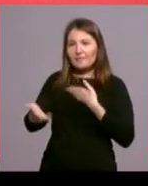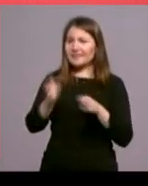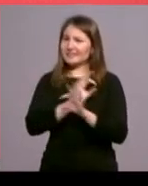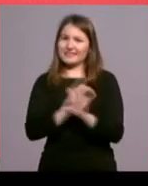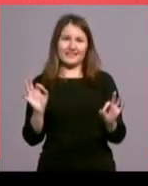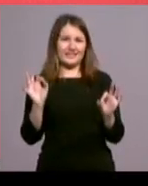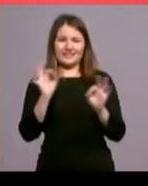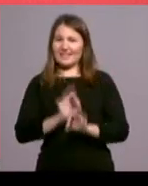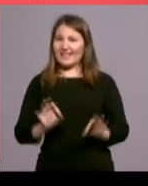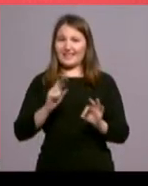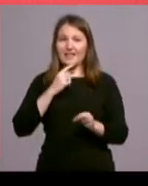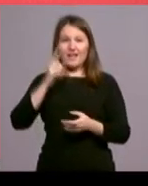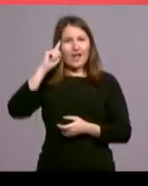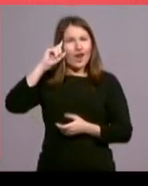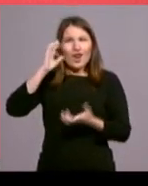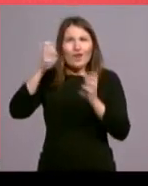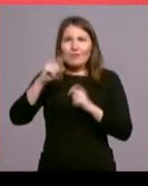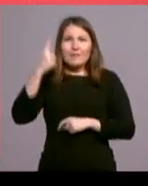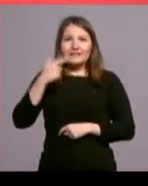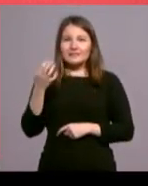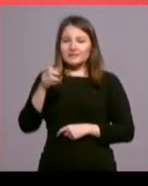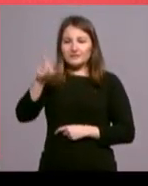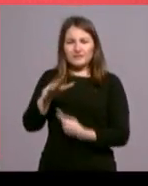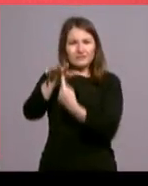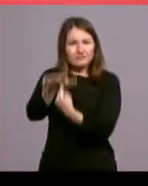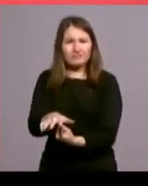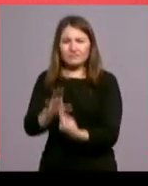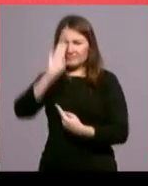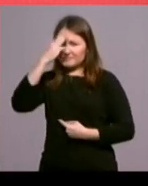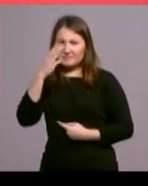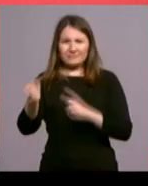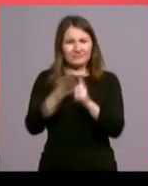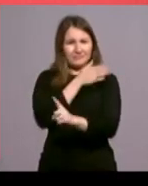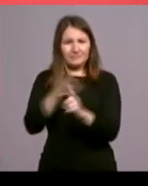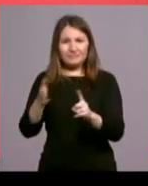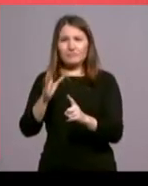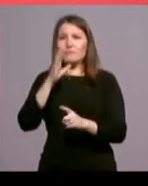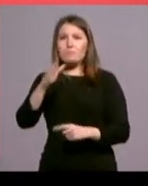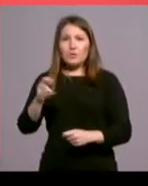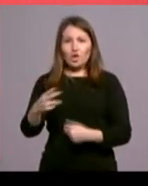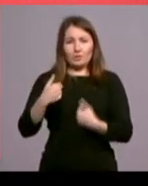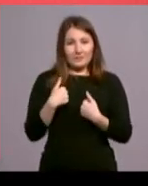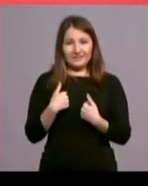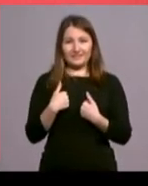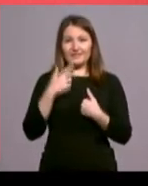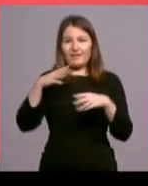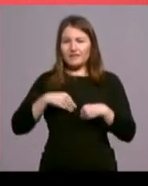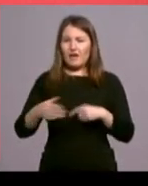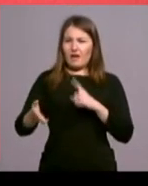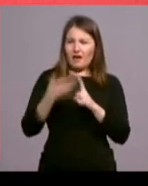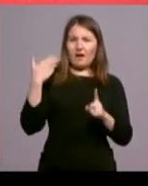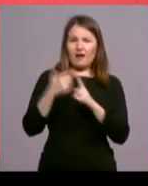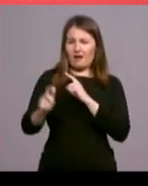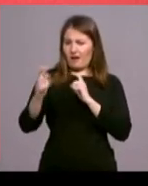Nada cambió. La mayor locura fue ser humillado. Traicionado. Maltratado. En mi nombre. Aceptando cada golpe, cada